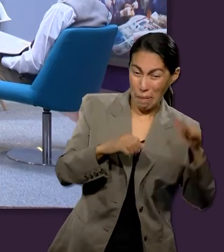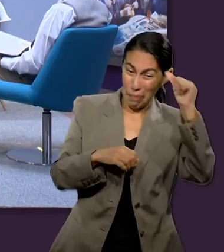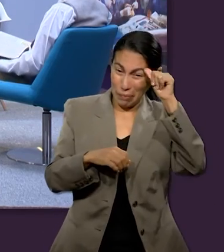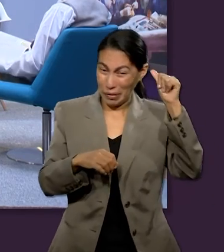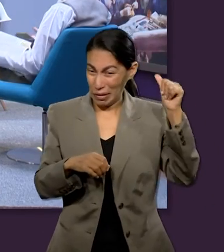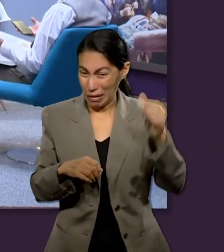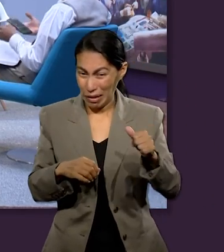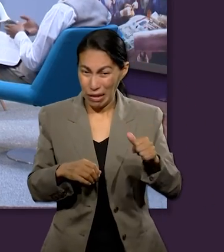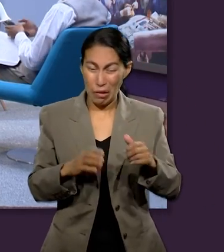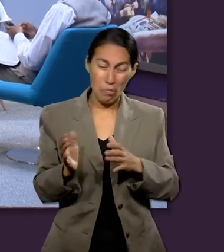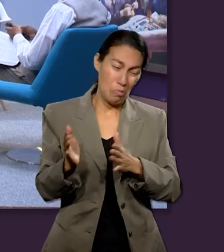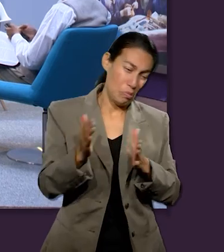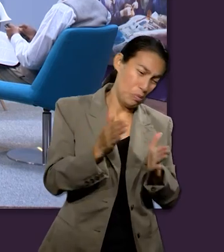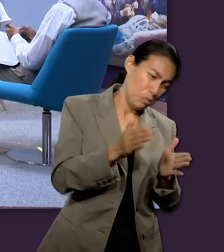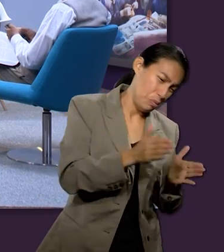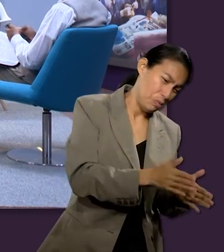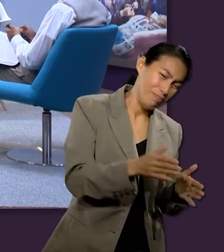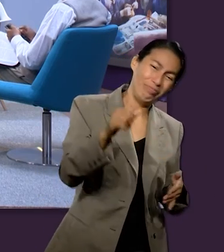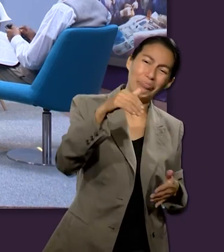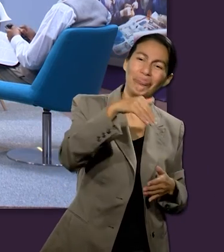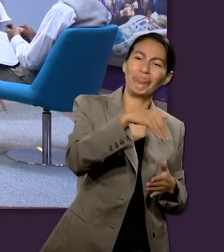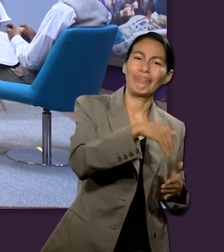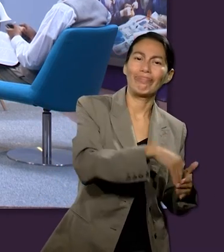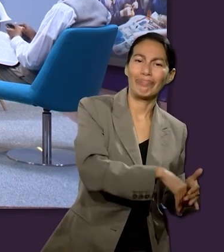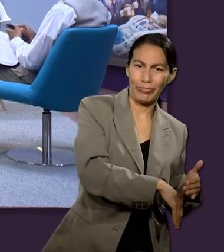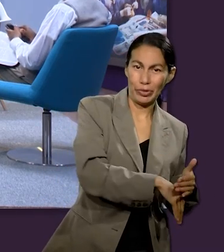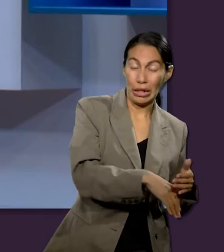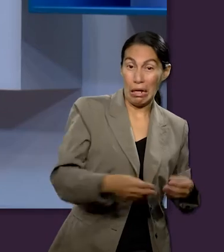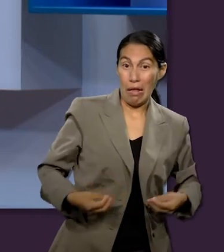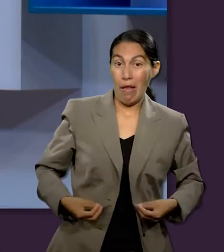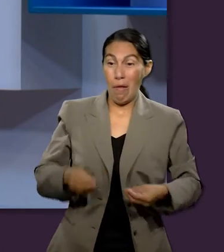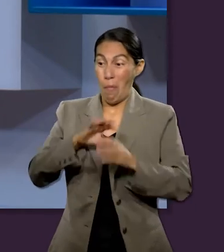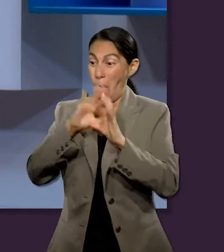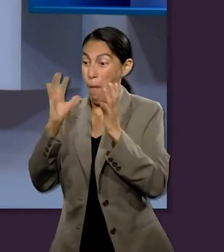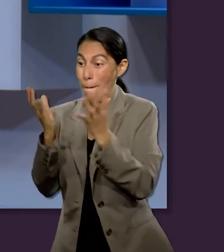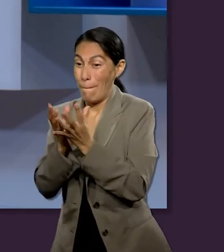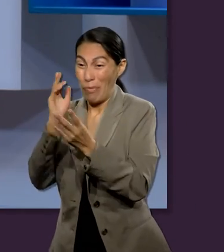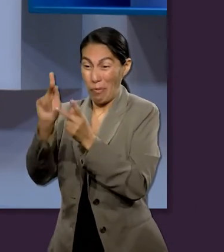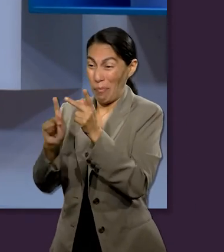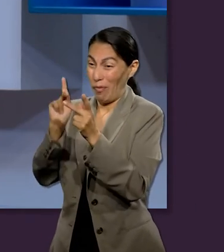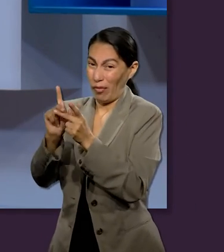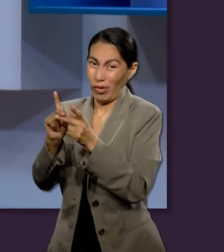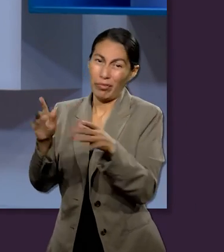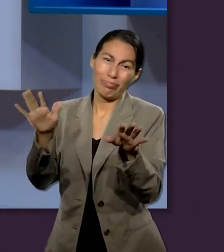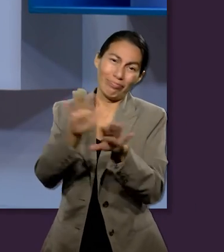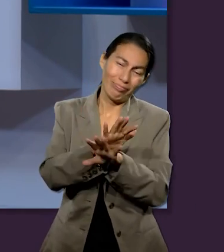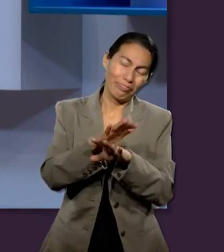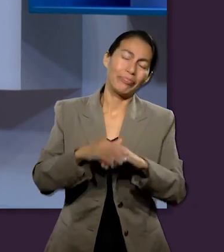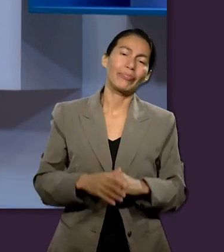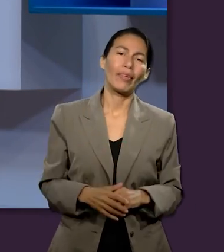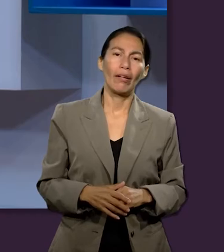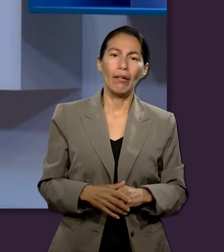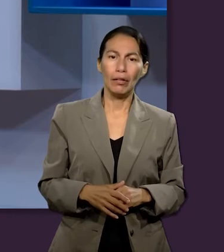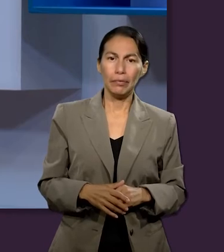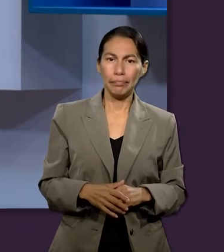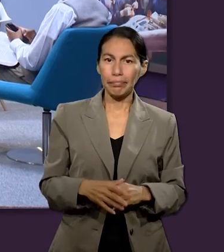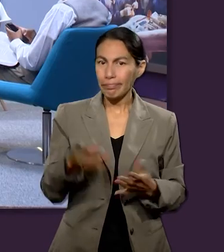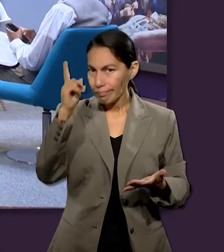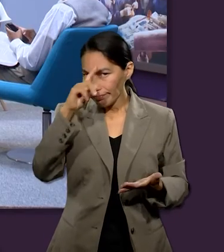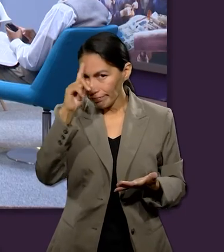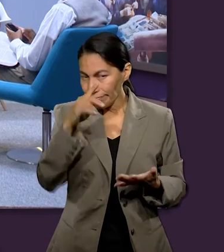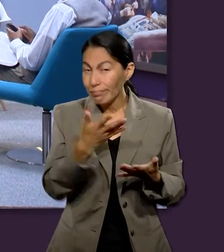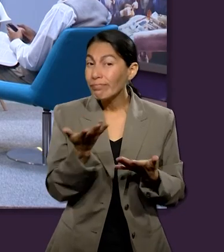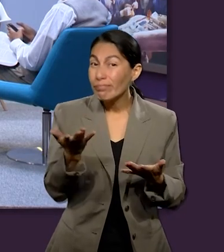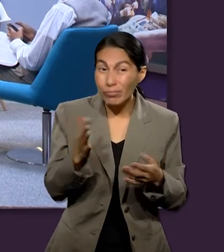pecado fue un evento catastrófico para nuestra planeta y modificó un mundo que antes era perfecto